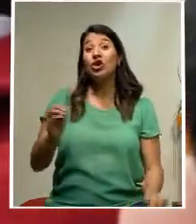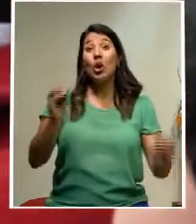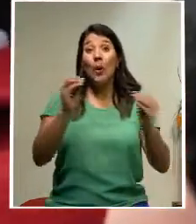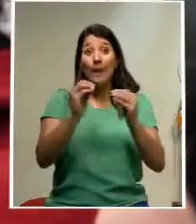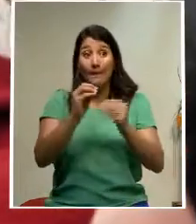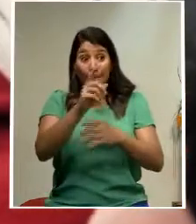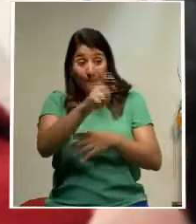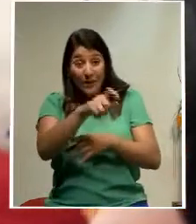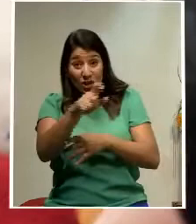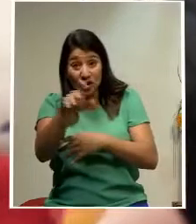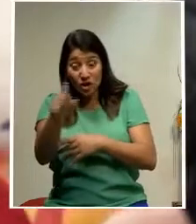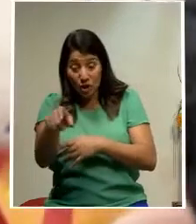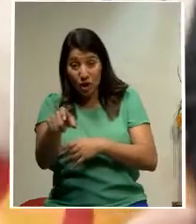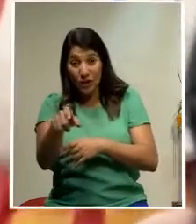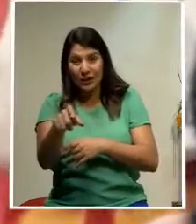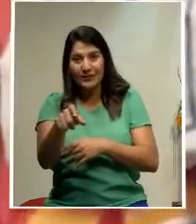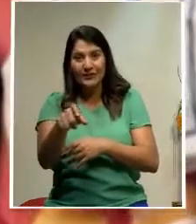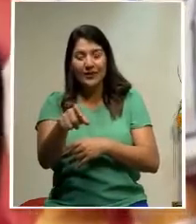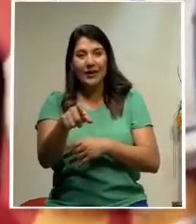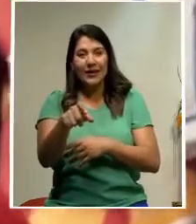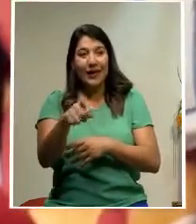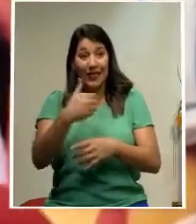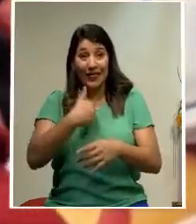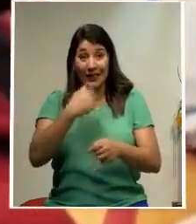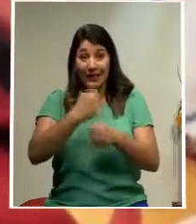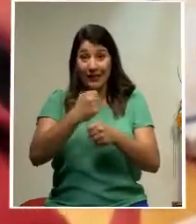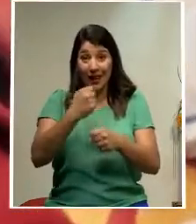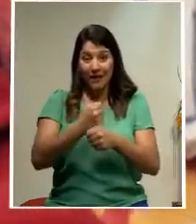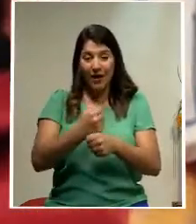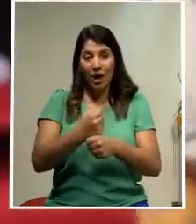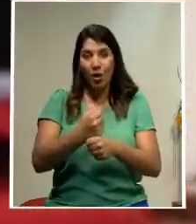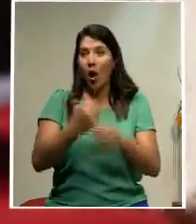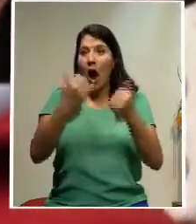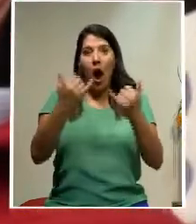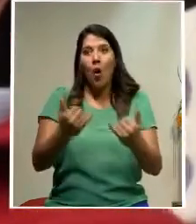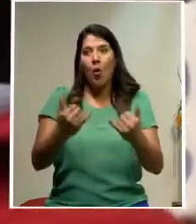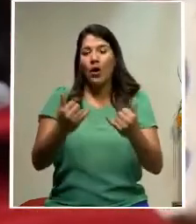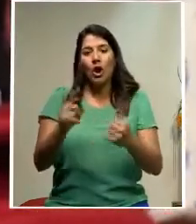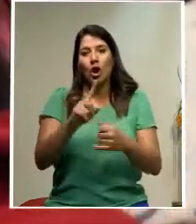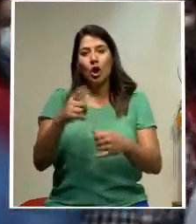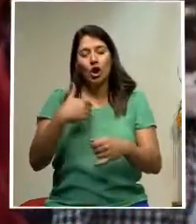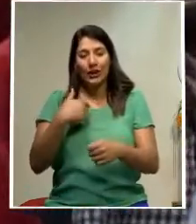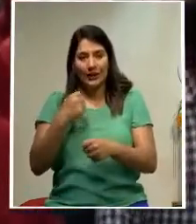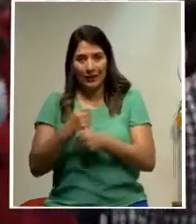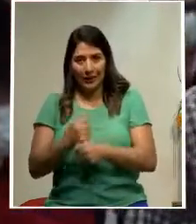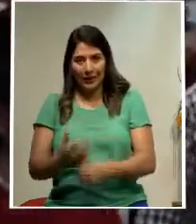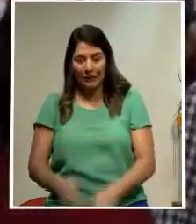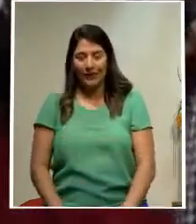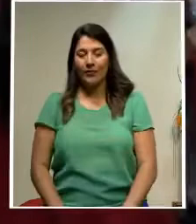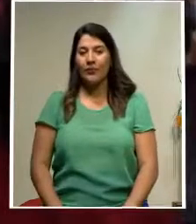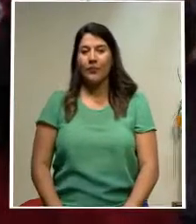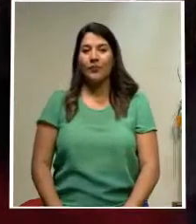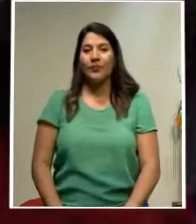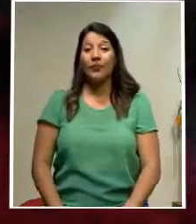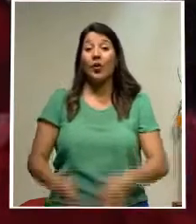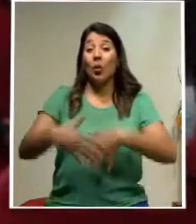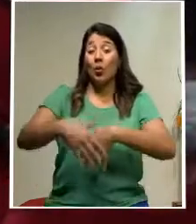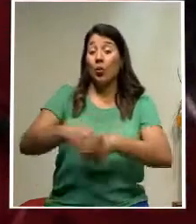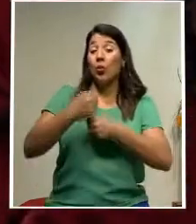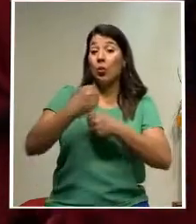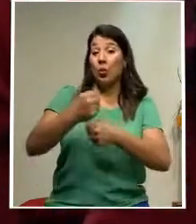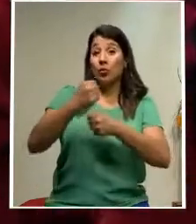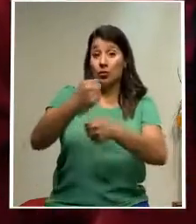población económicamente activa no tiene empleo, compañeras y compañeros. La marcha, que se